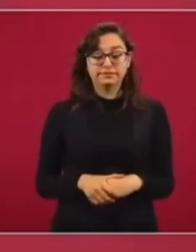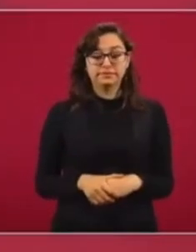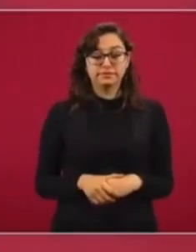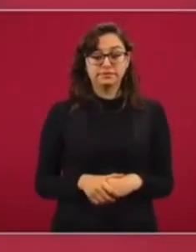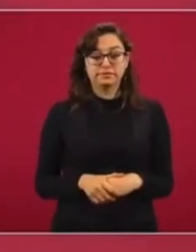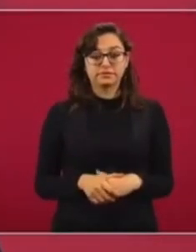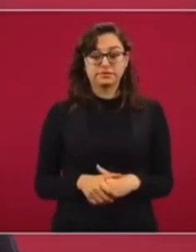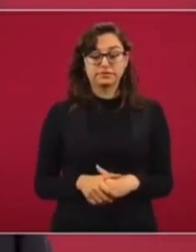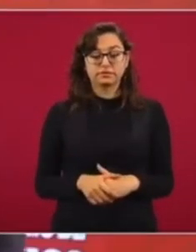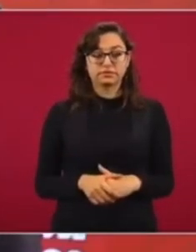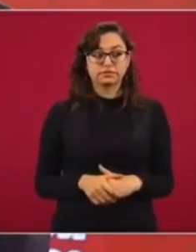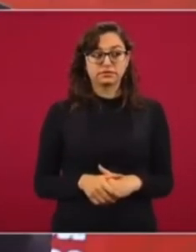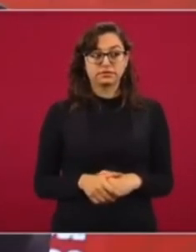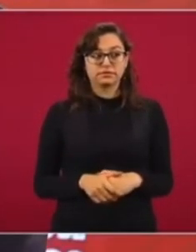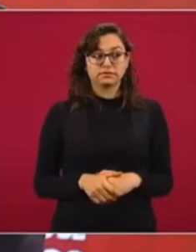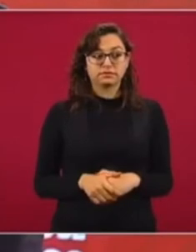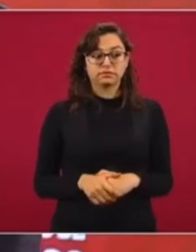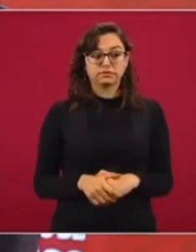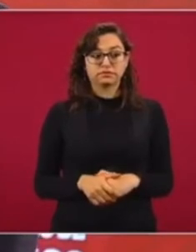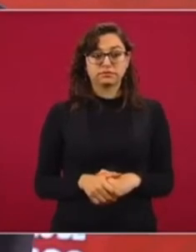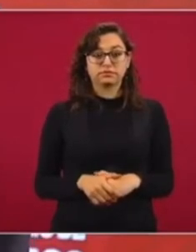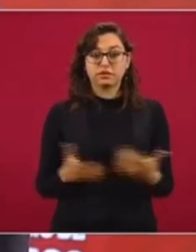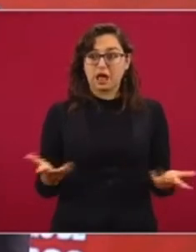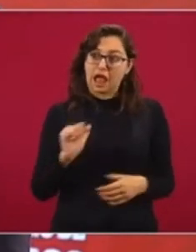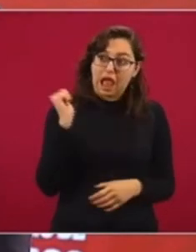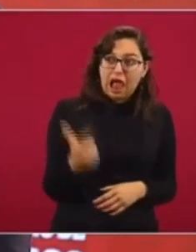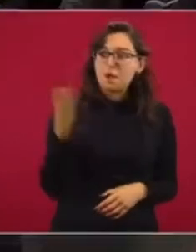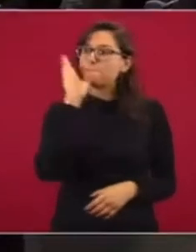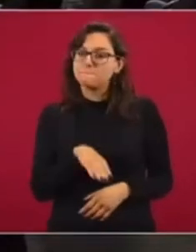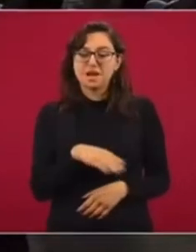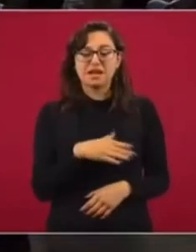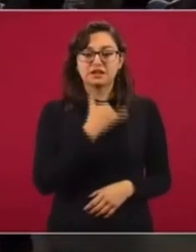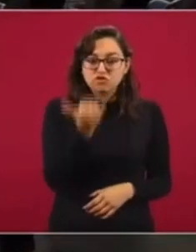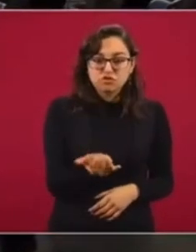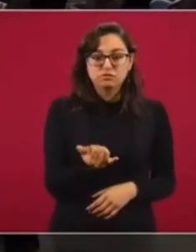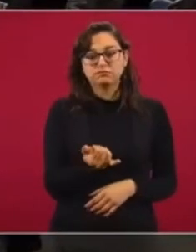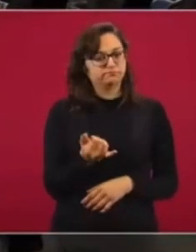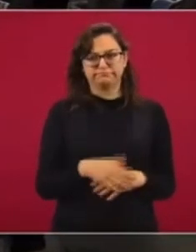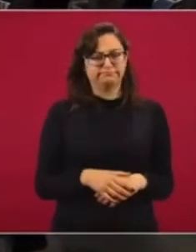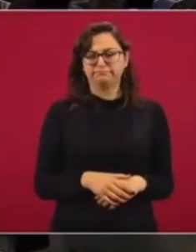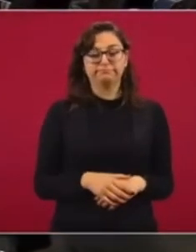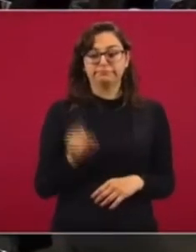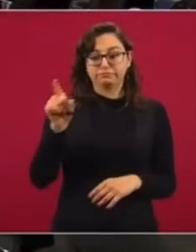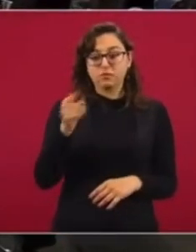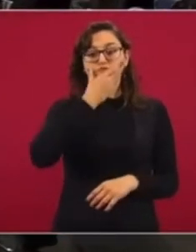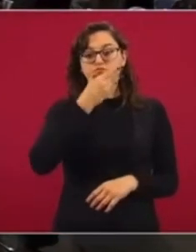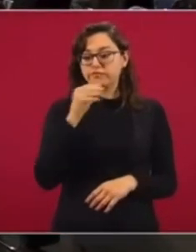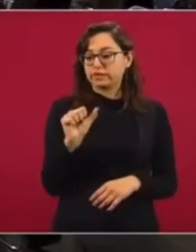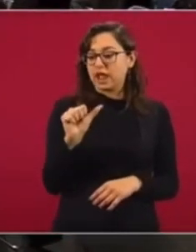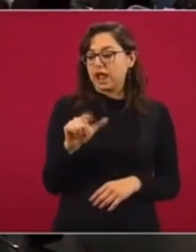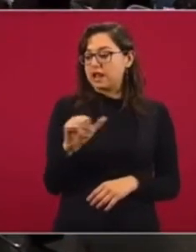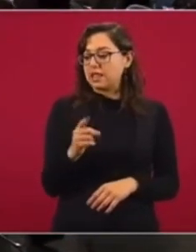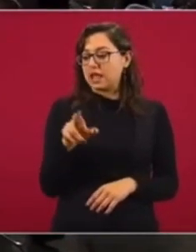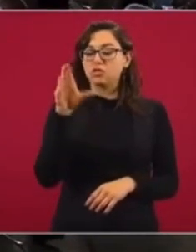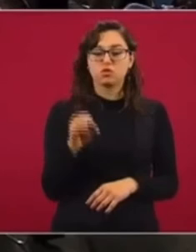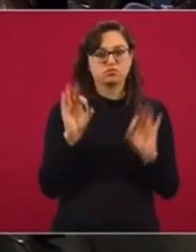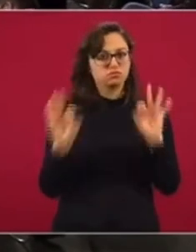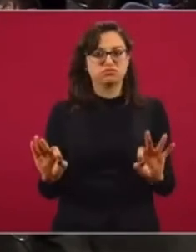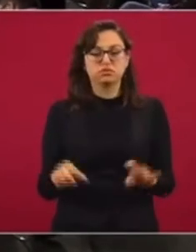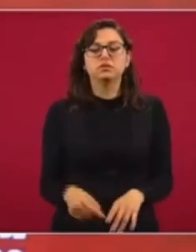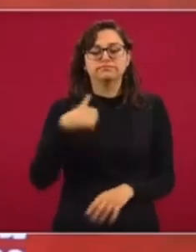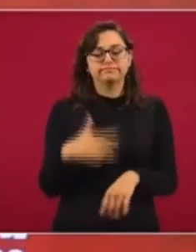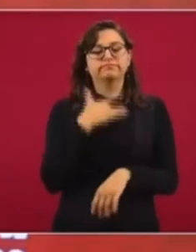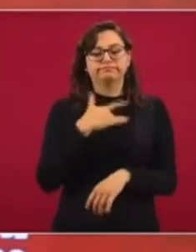incapaz de actuar de manera indebida, me refiero a Alejandro Germanero. Eso me da mucha tranquilidad y debe de darle